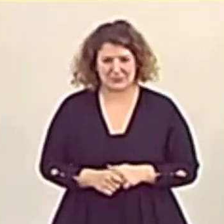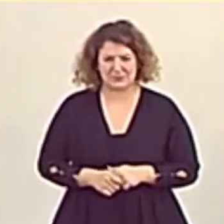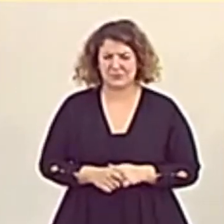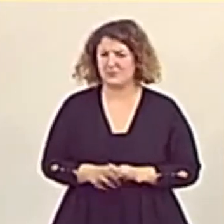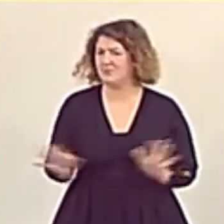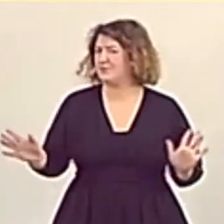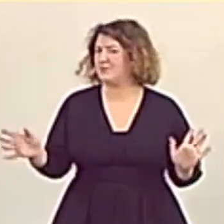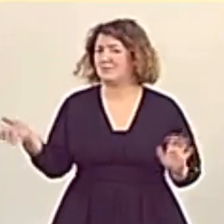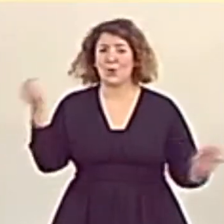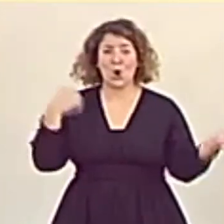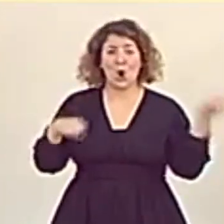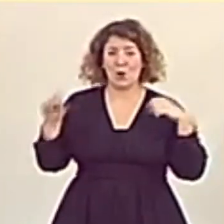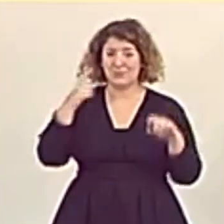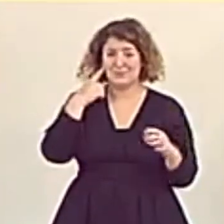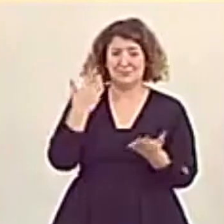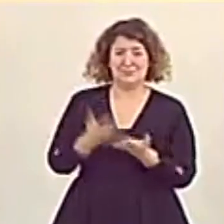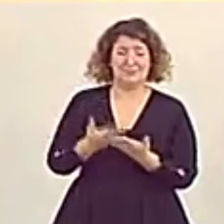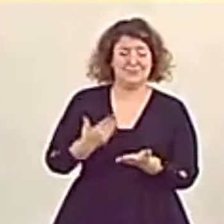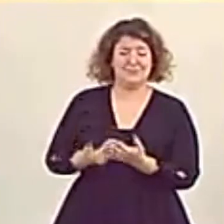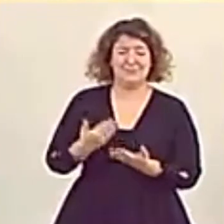comportamiento, señorías,